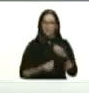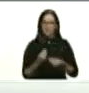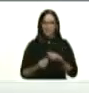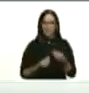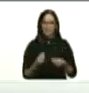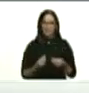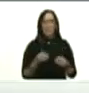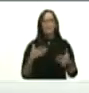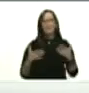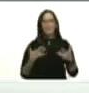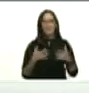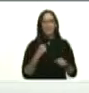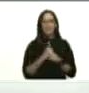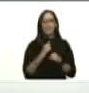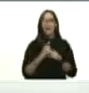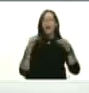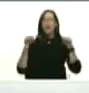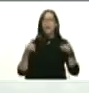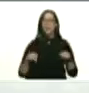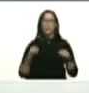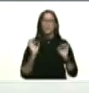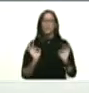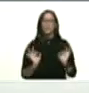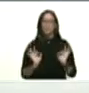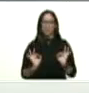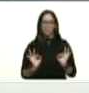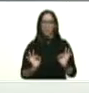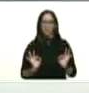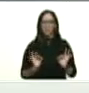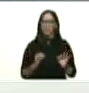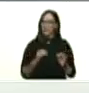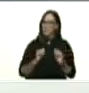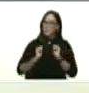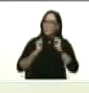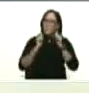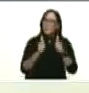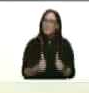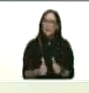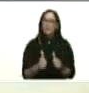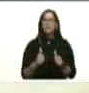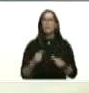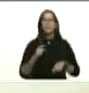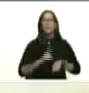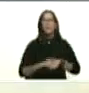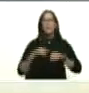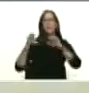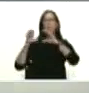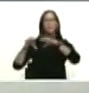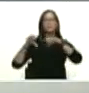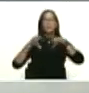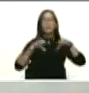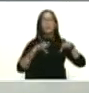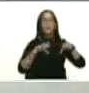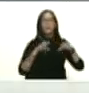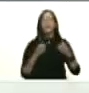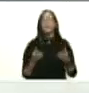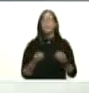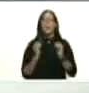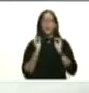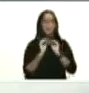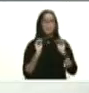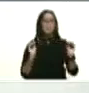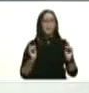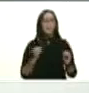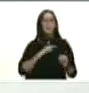jornada de trabajo hoy especialmente arrancandito la temporada de lluvia para preparar a nuestro pueblo